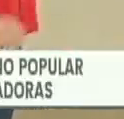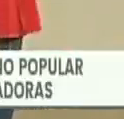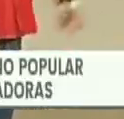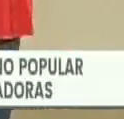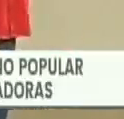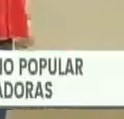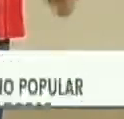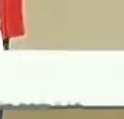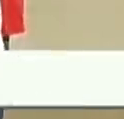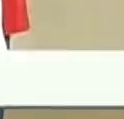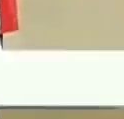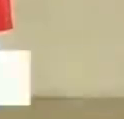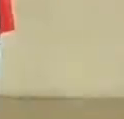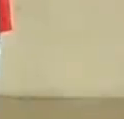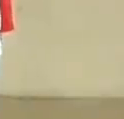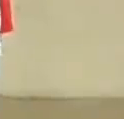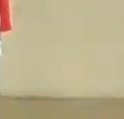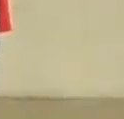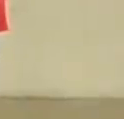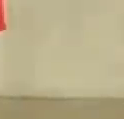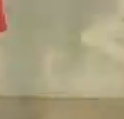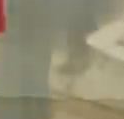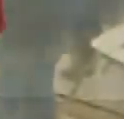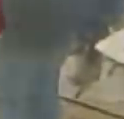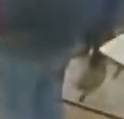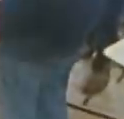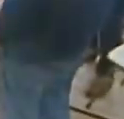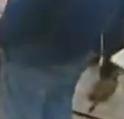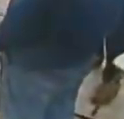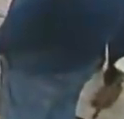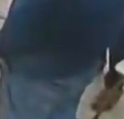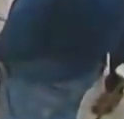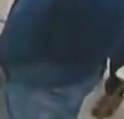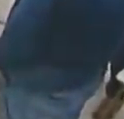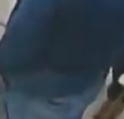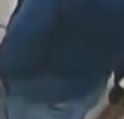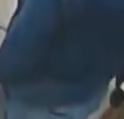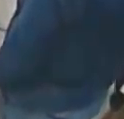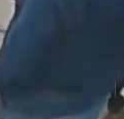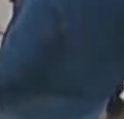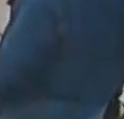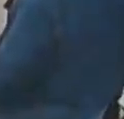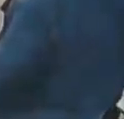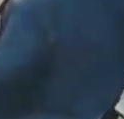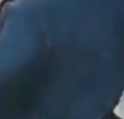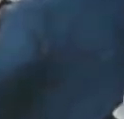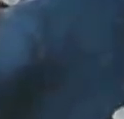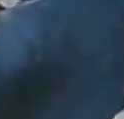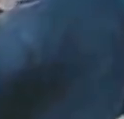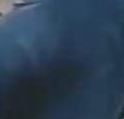potencia. Cinco líneas estratégicas y programáticas ha establecido el presidente Nicolás Maduro.